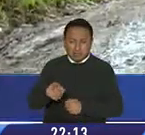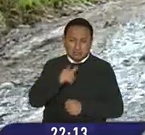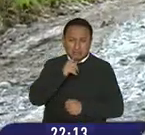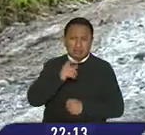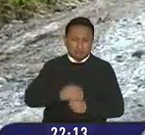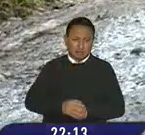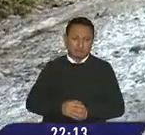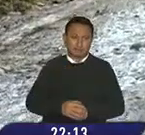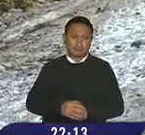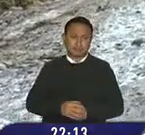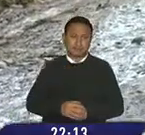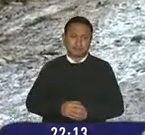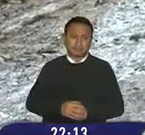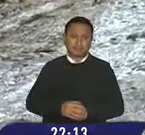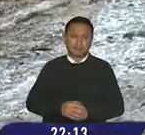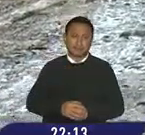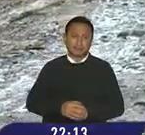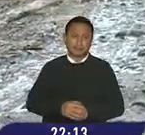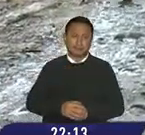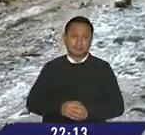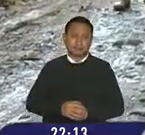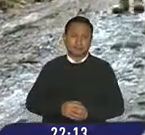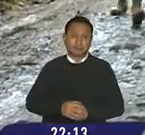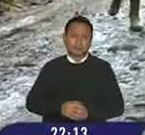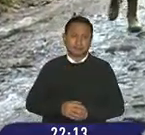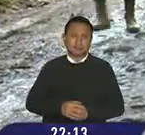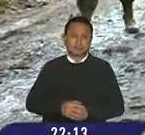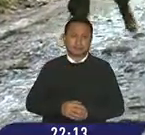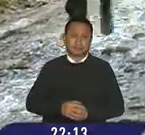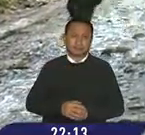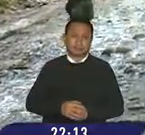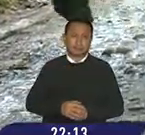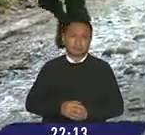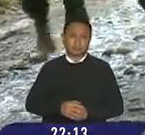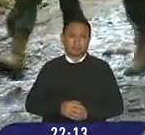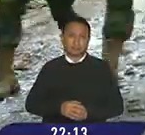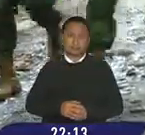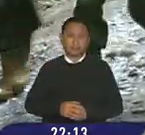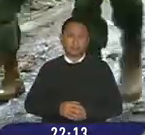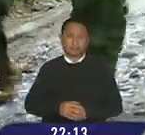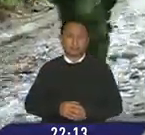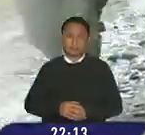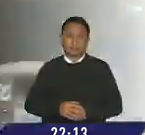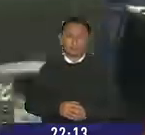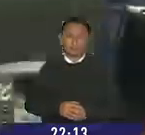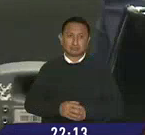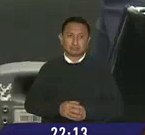Con imágenes de José Cedeño desde Tulcán, informa Miriam Enríquez.